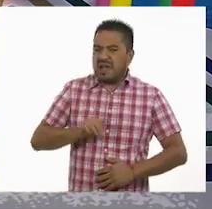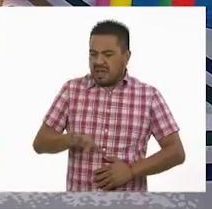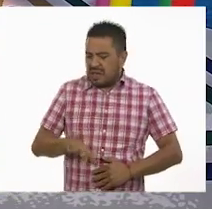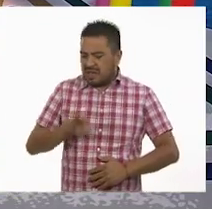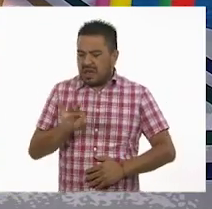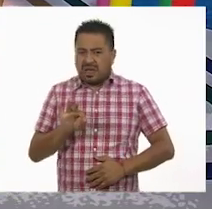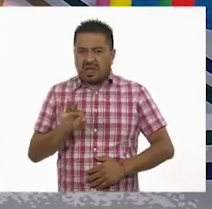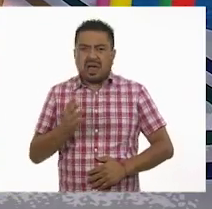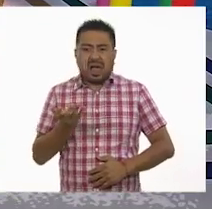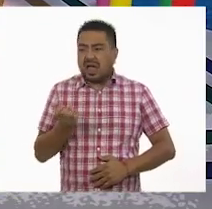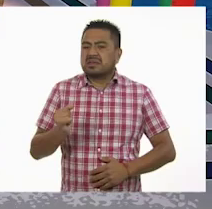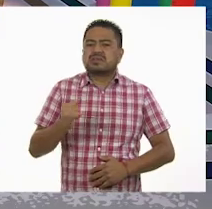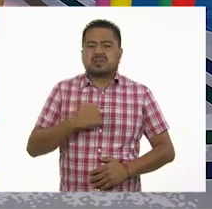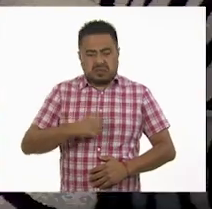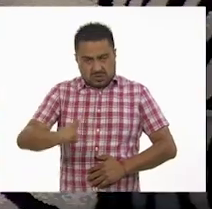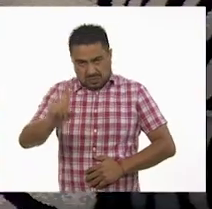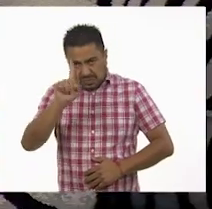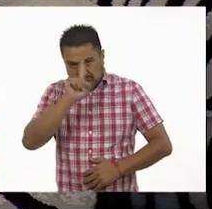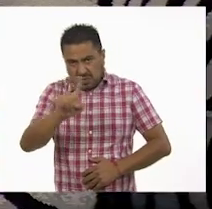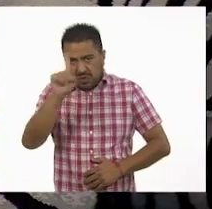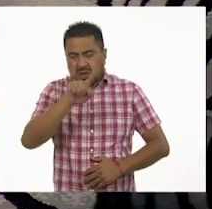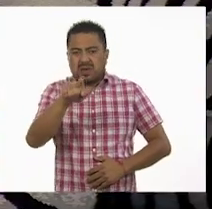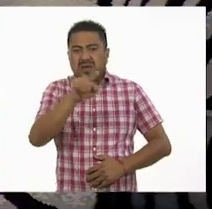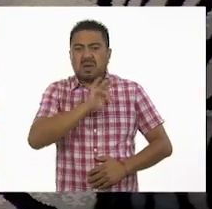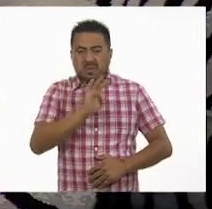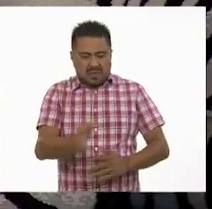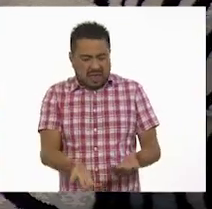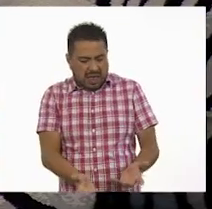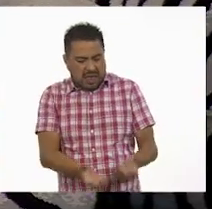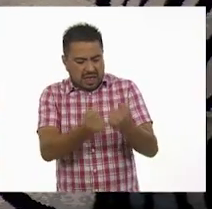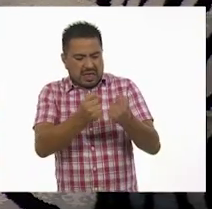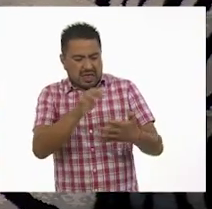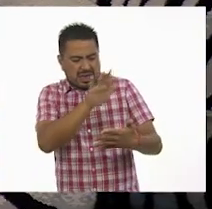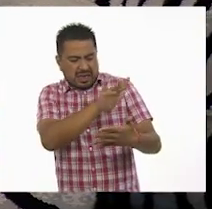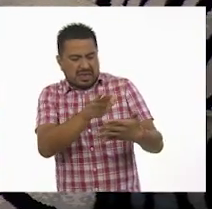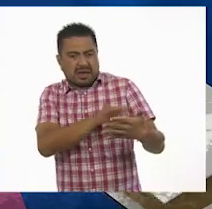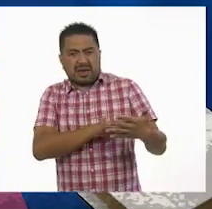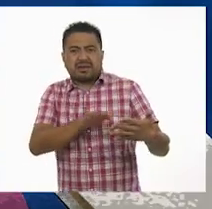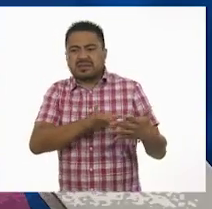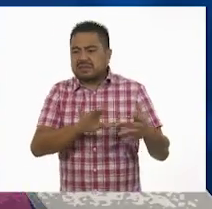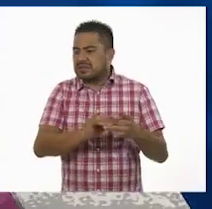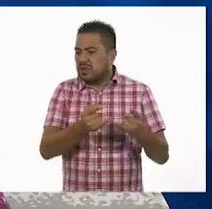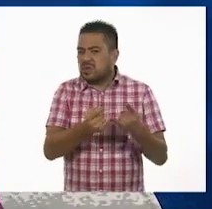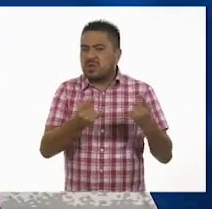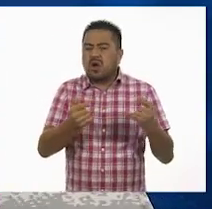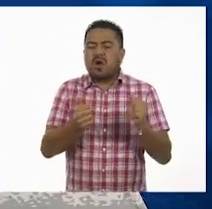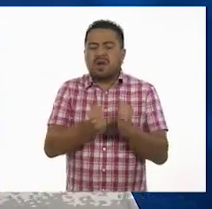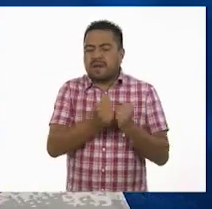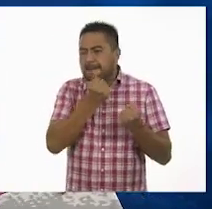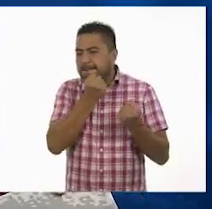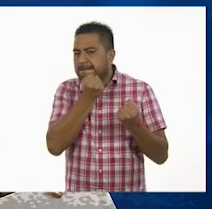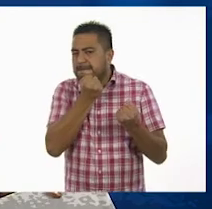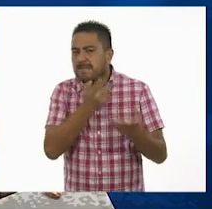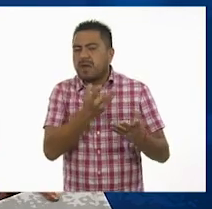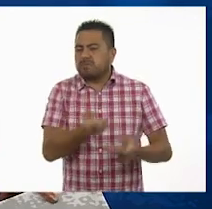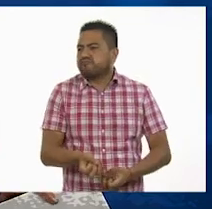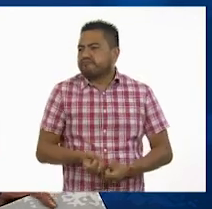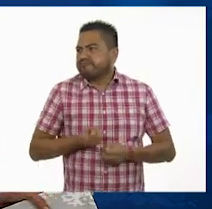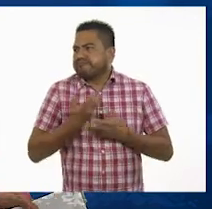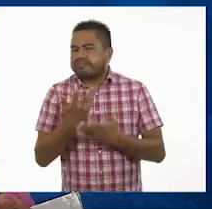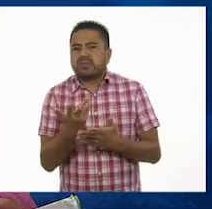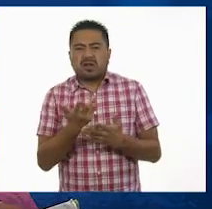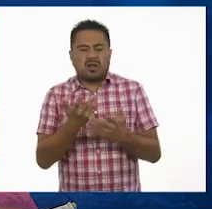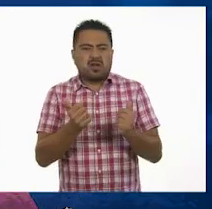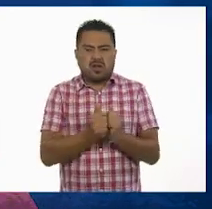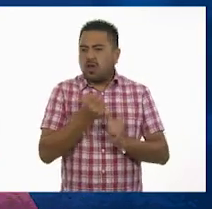así que te sugiero que rescates a la lectura dramatizada con la belleza interpretativa